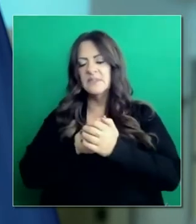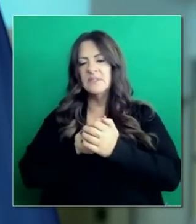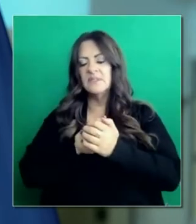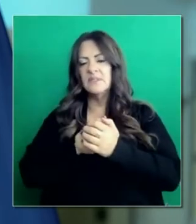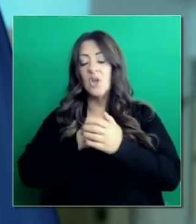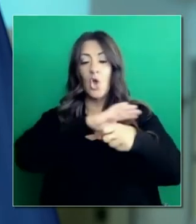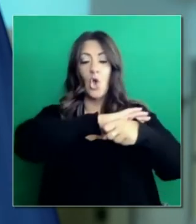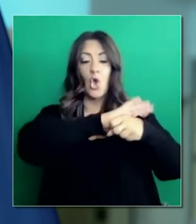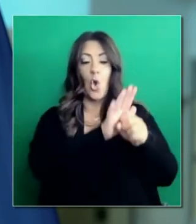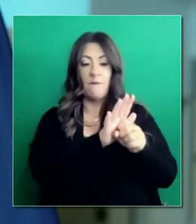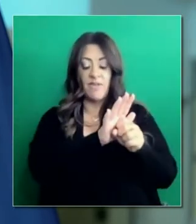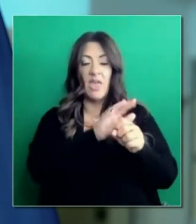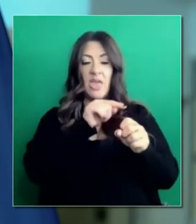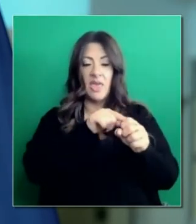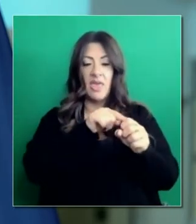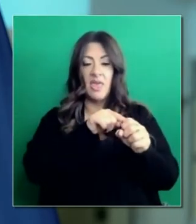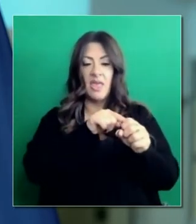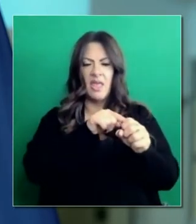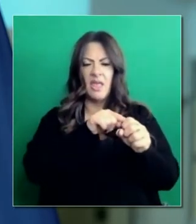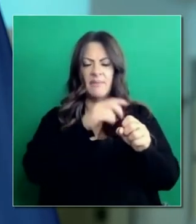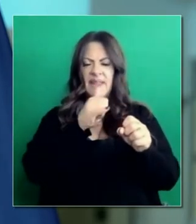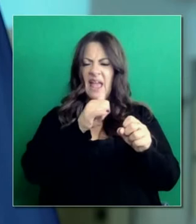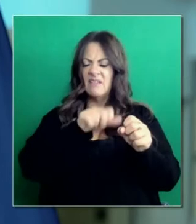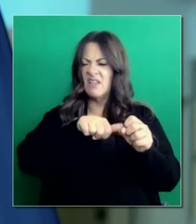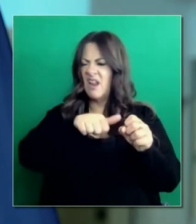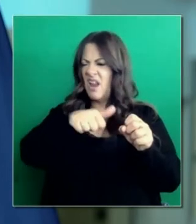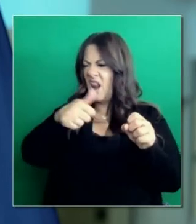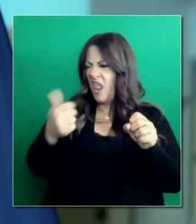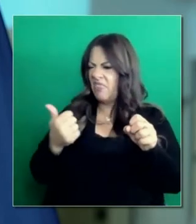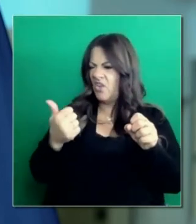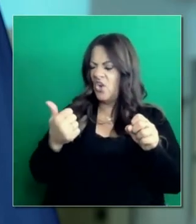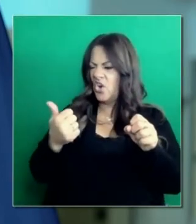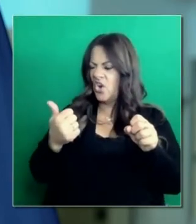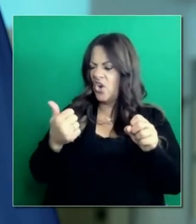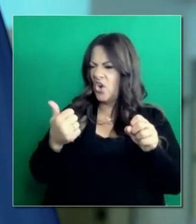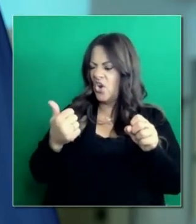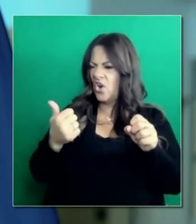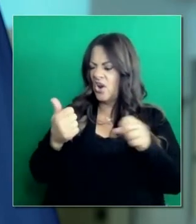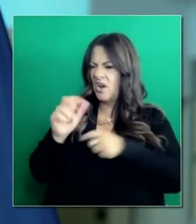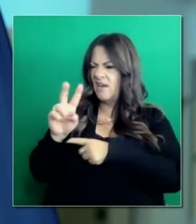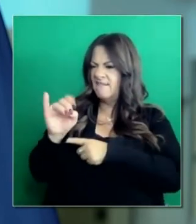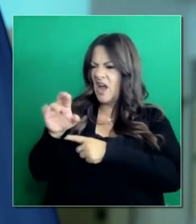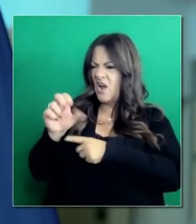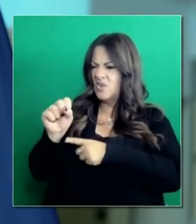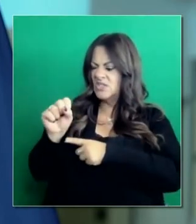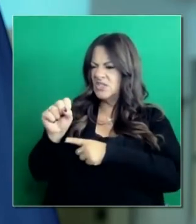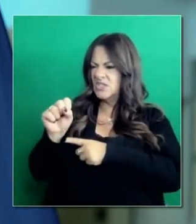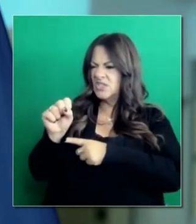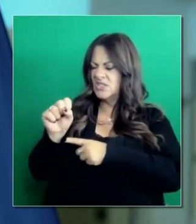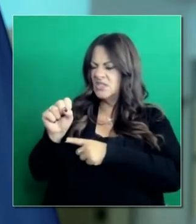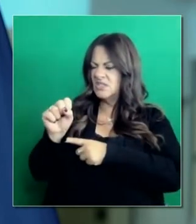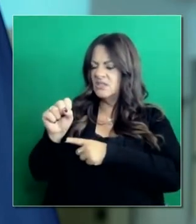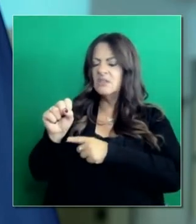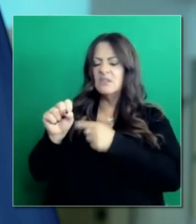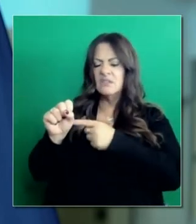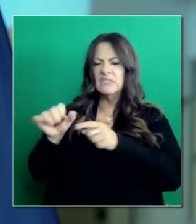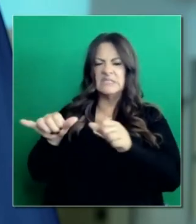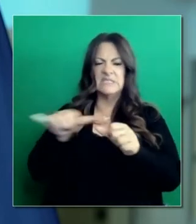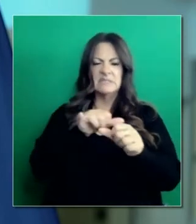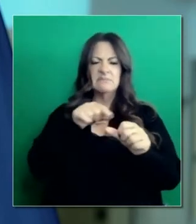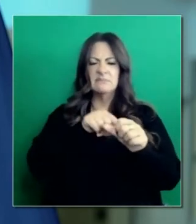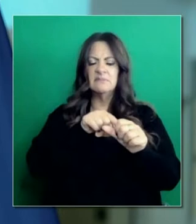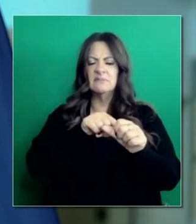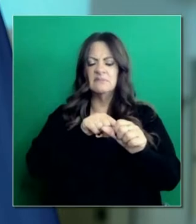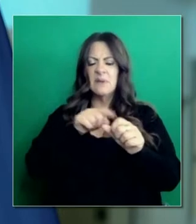variante, esta cepa que se encontró en el sur de California, que unos profesionales médicos dicen que